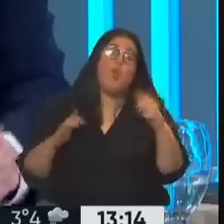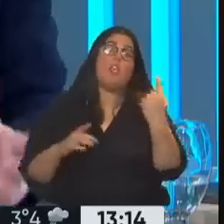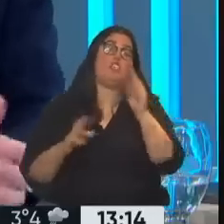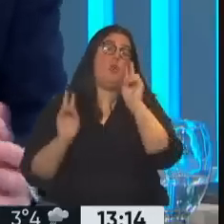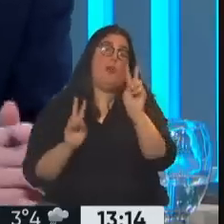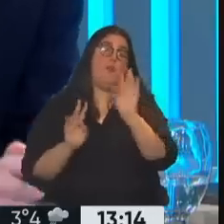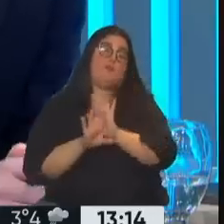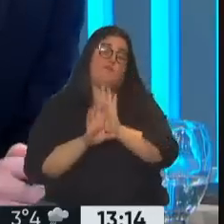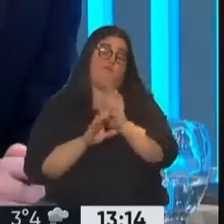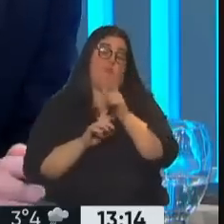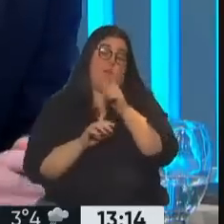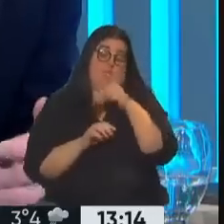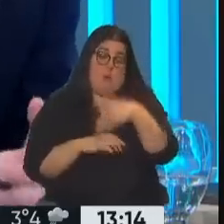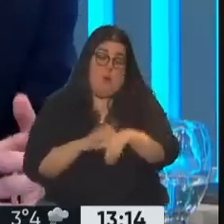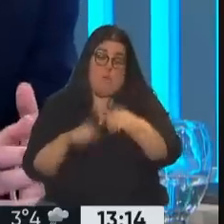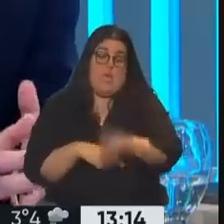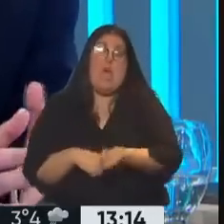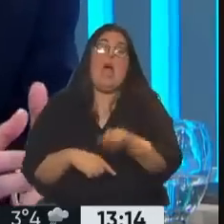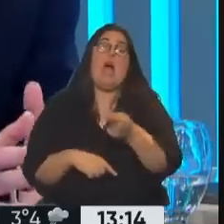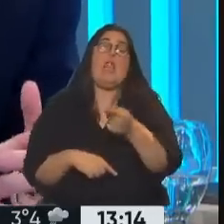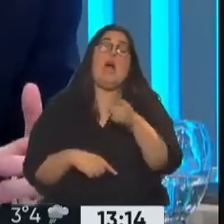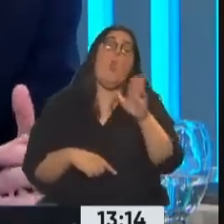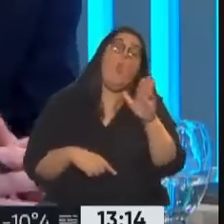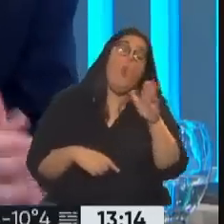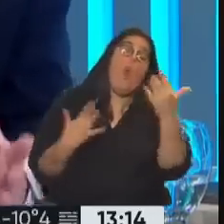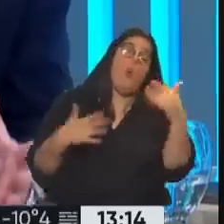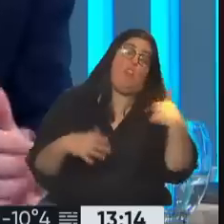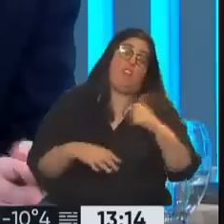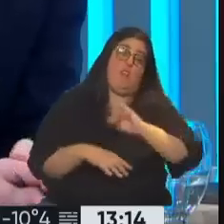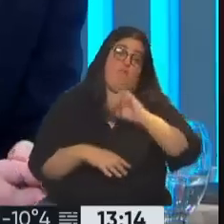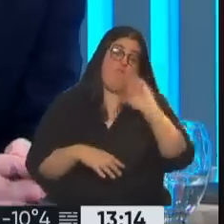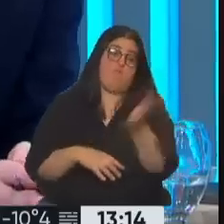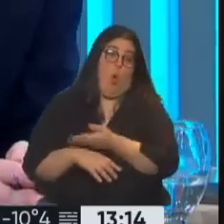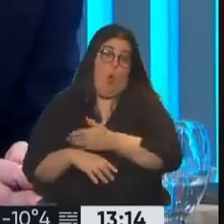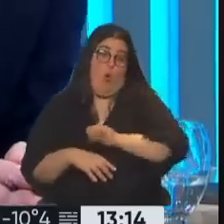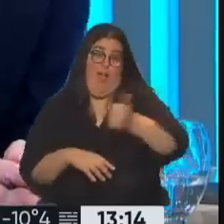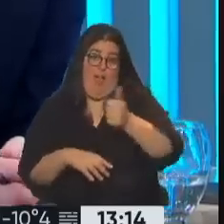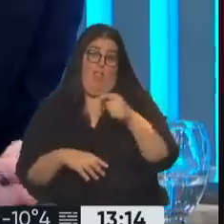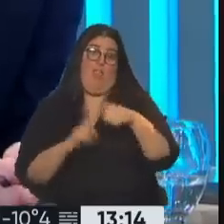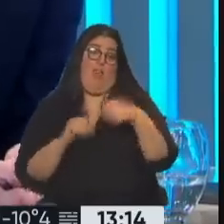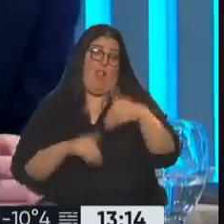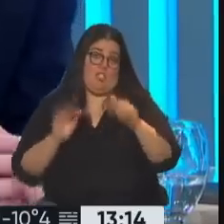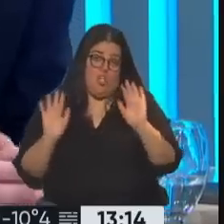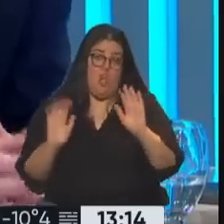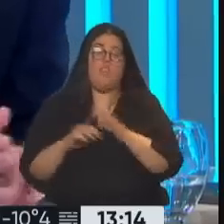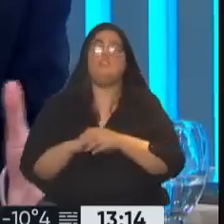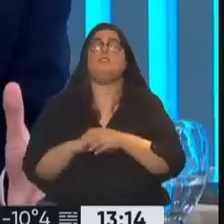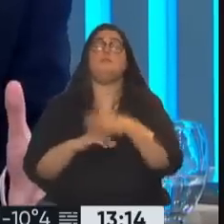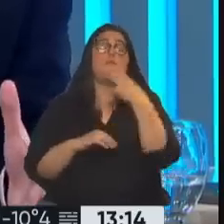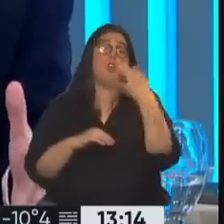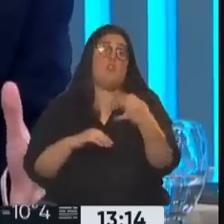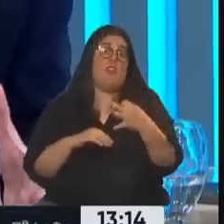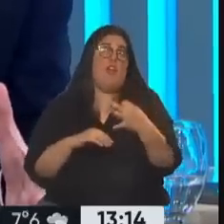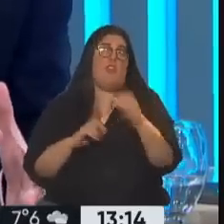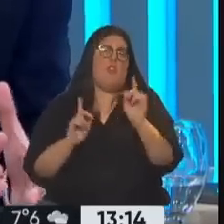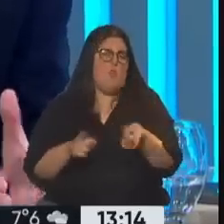que mañana sería Lula quien podría imponerse en la elección en Brasil, pero esto no deja de